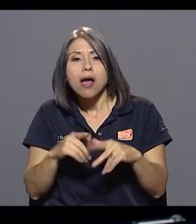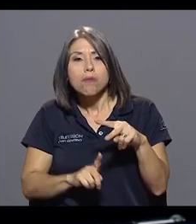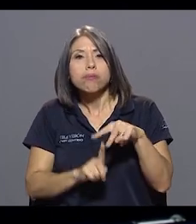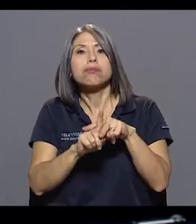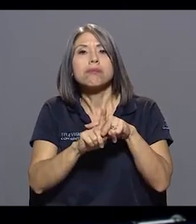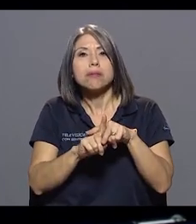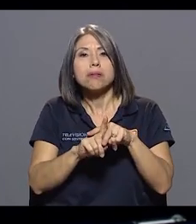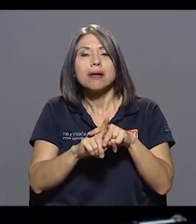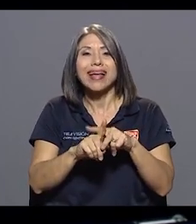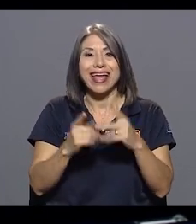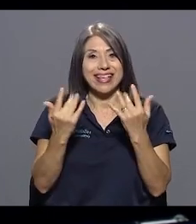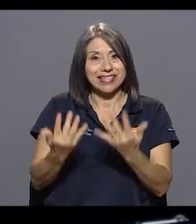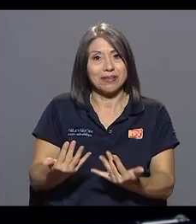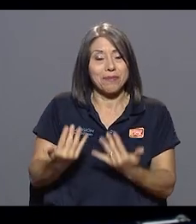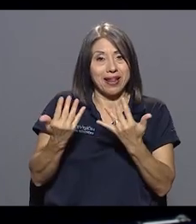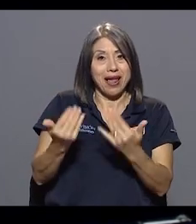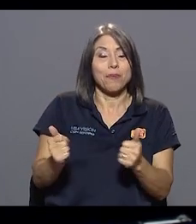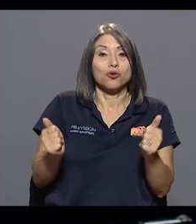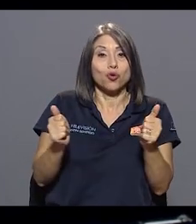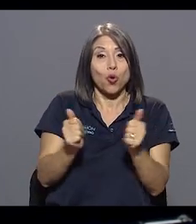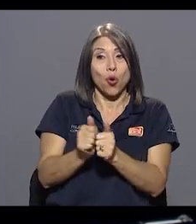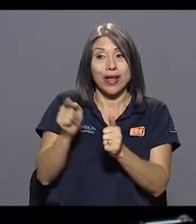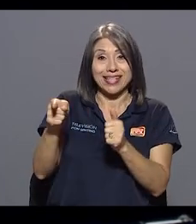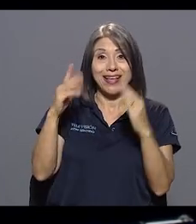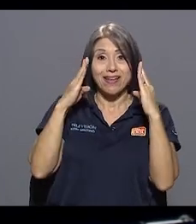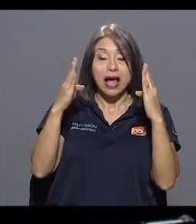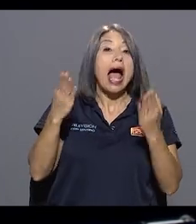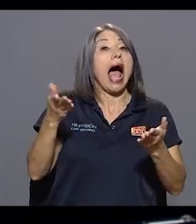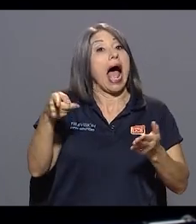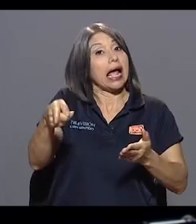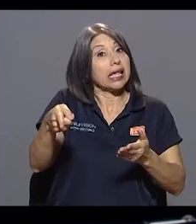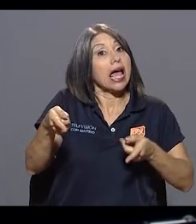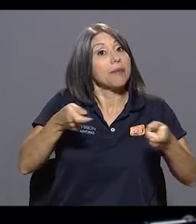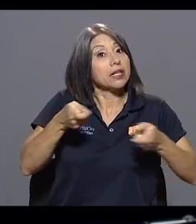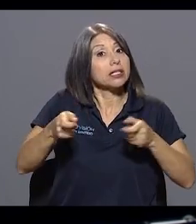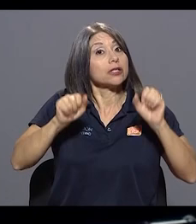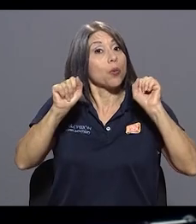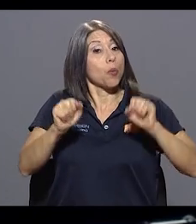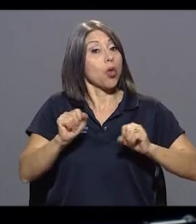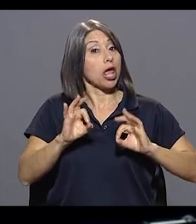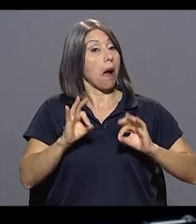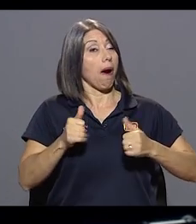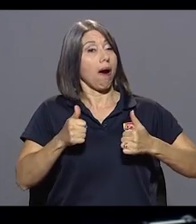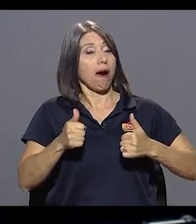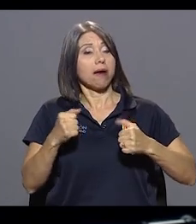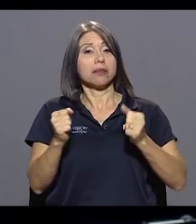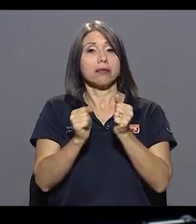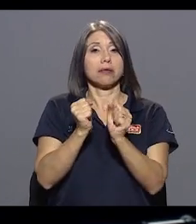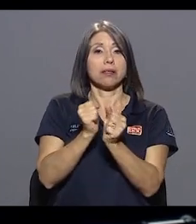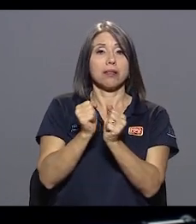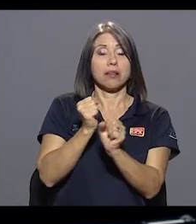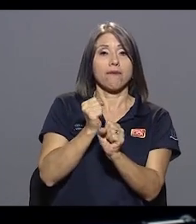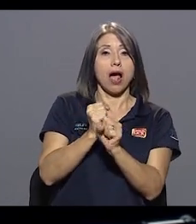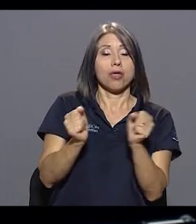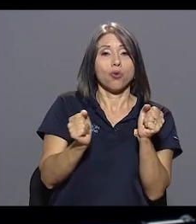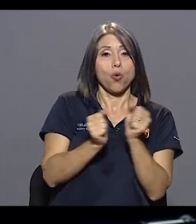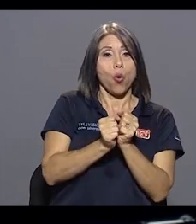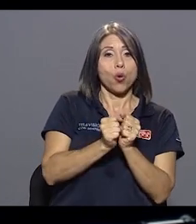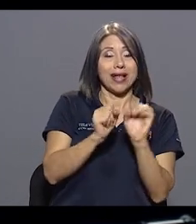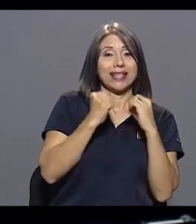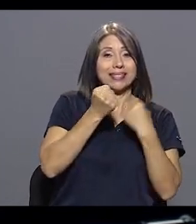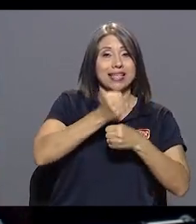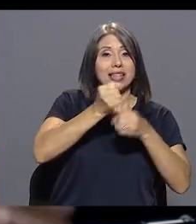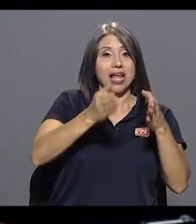ahí es donde la administración podría ponerse una flor en el ojal trabajando conjuntamente con el sindicato para resolver